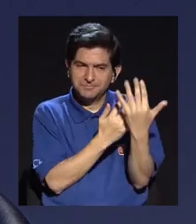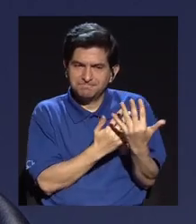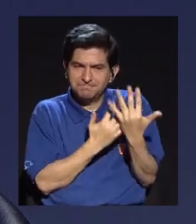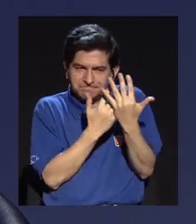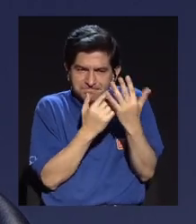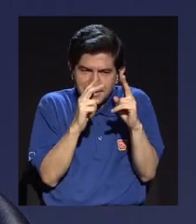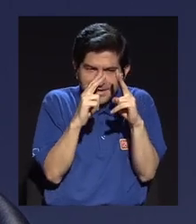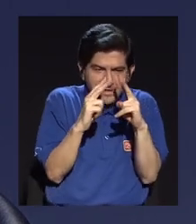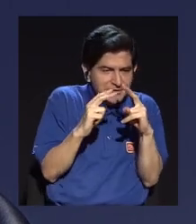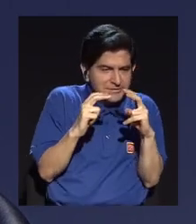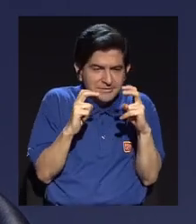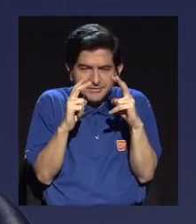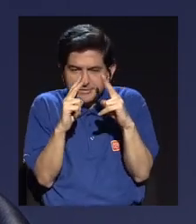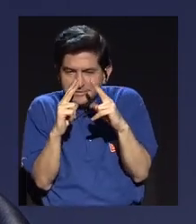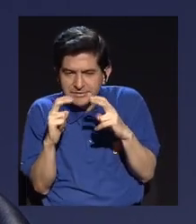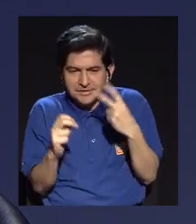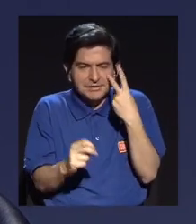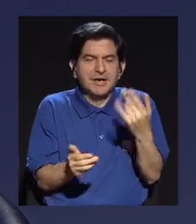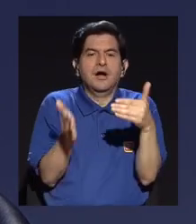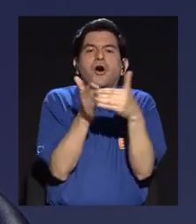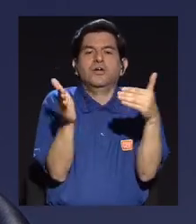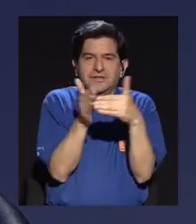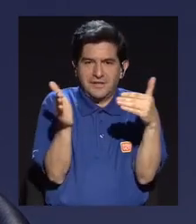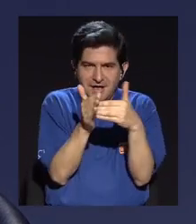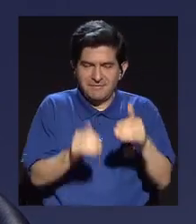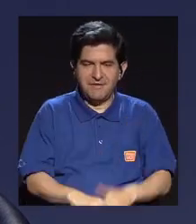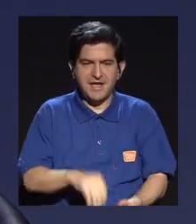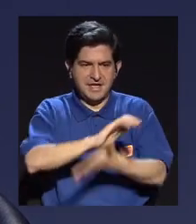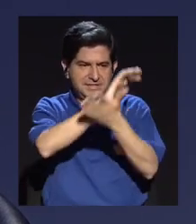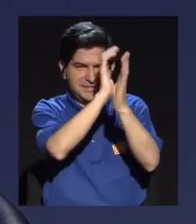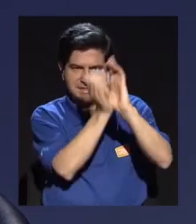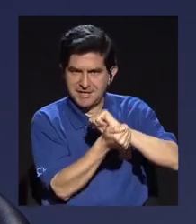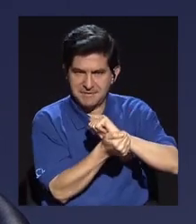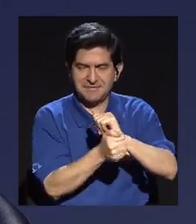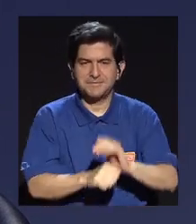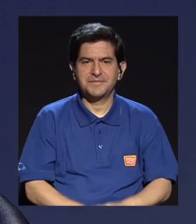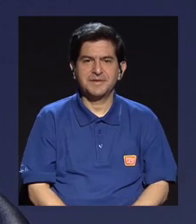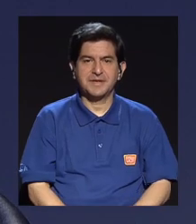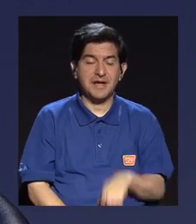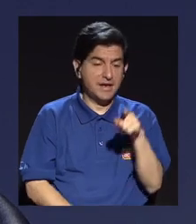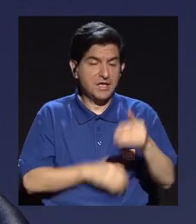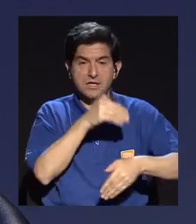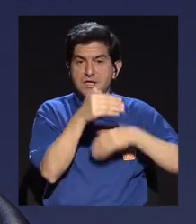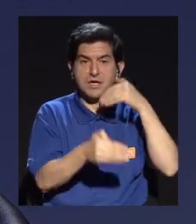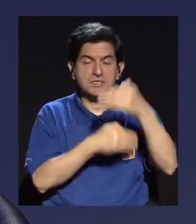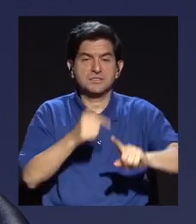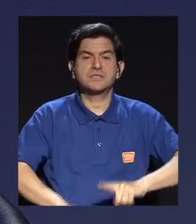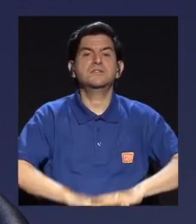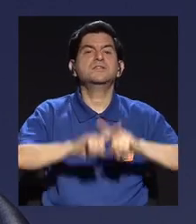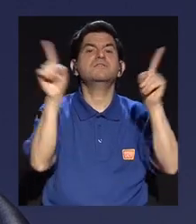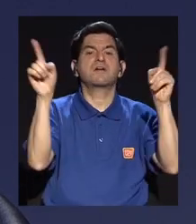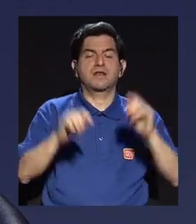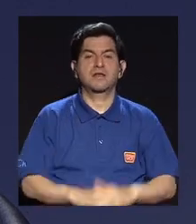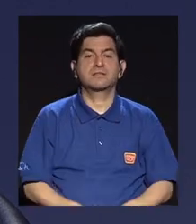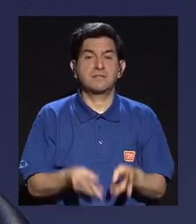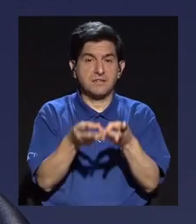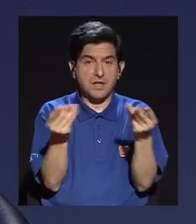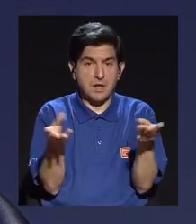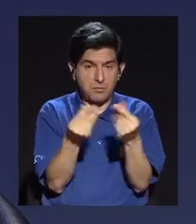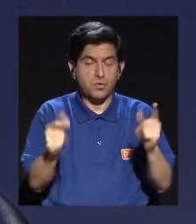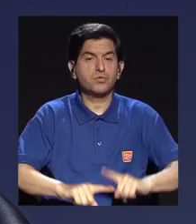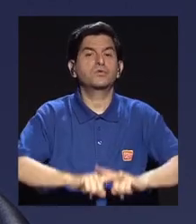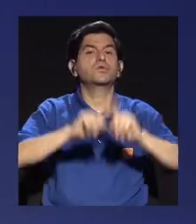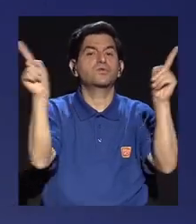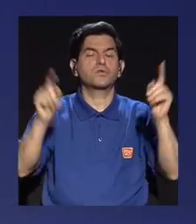esperemos, revisémoslos, veámoslo de nuevo, cambiémoslo aquí. Y fue un proceso diferente, porque el